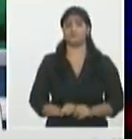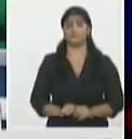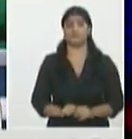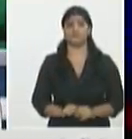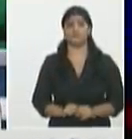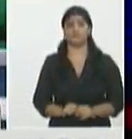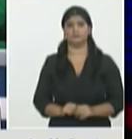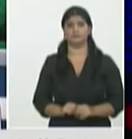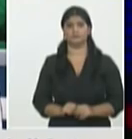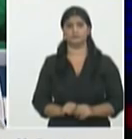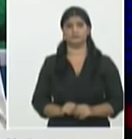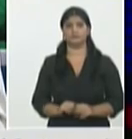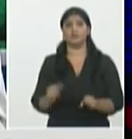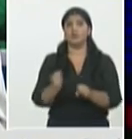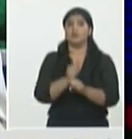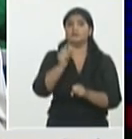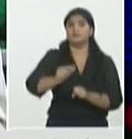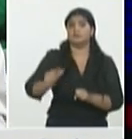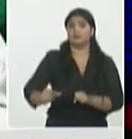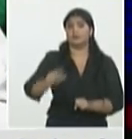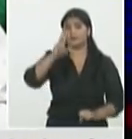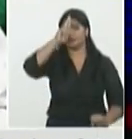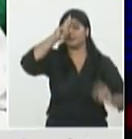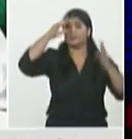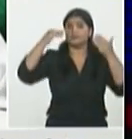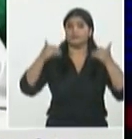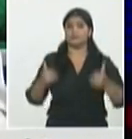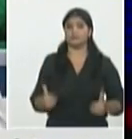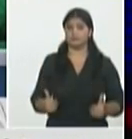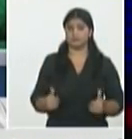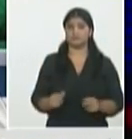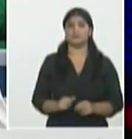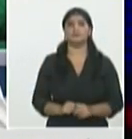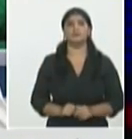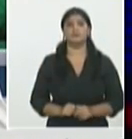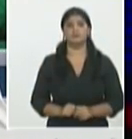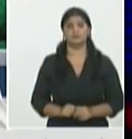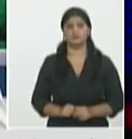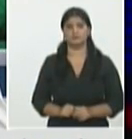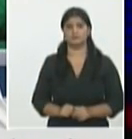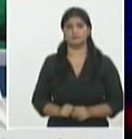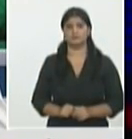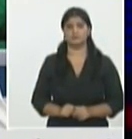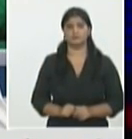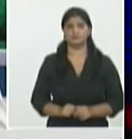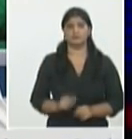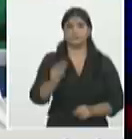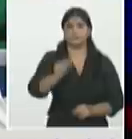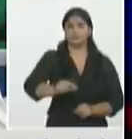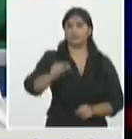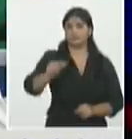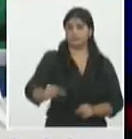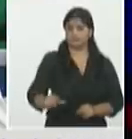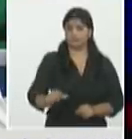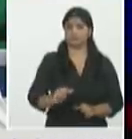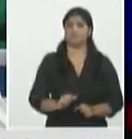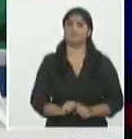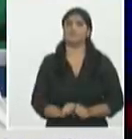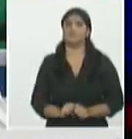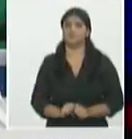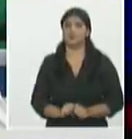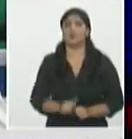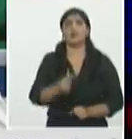trabajadores de la salud de Cuba Pharma personas de una determinada edad y que se ha ido